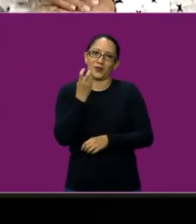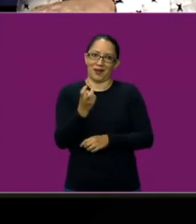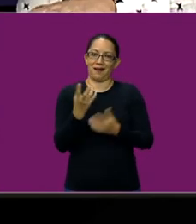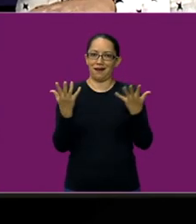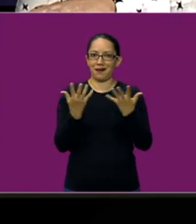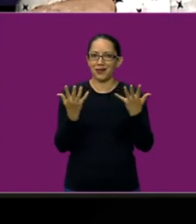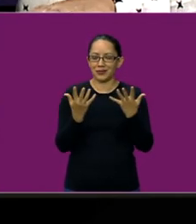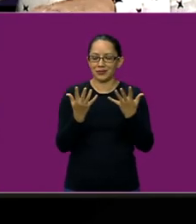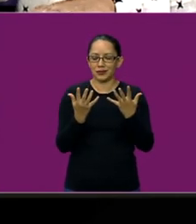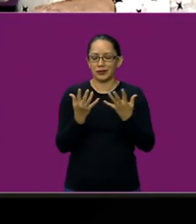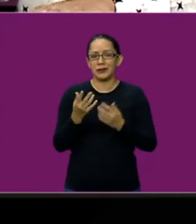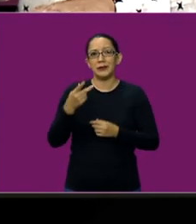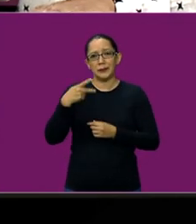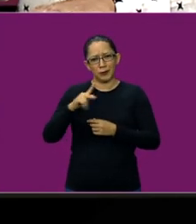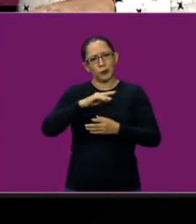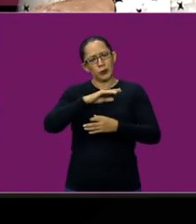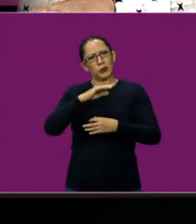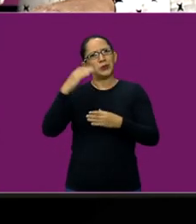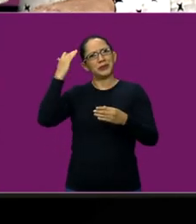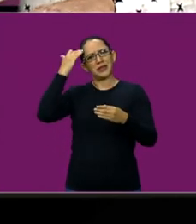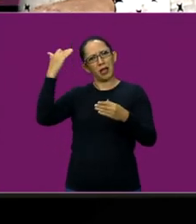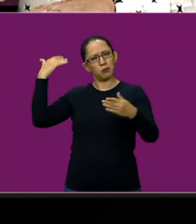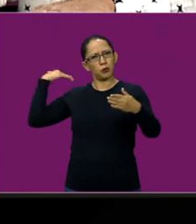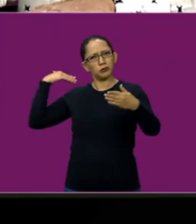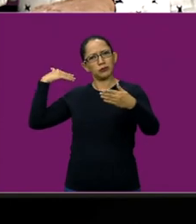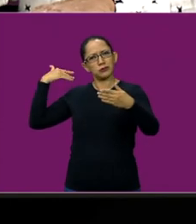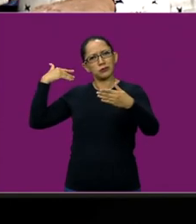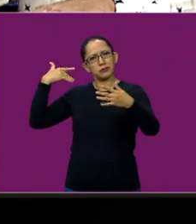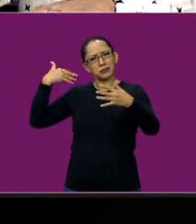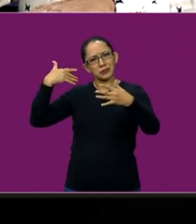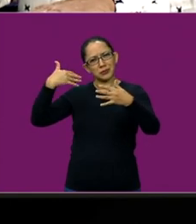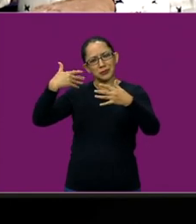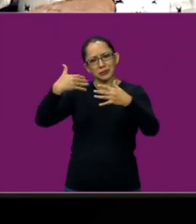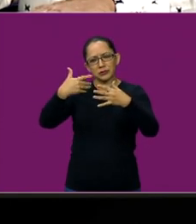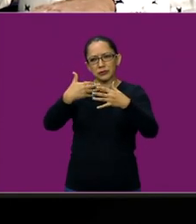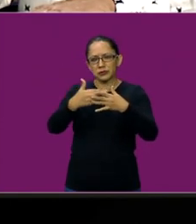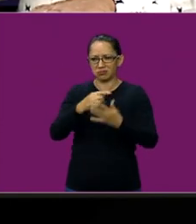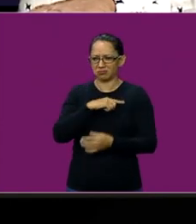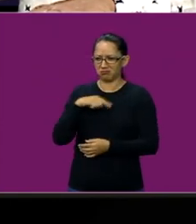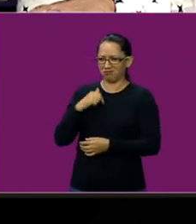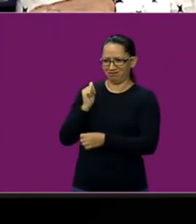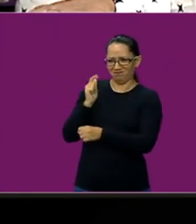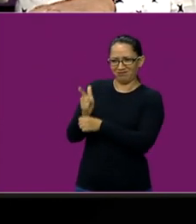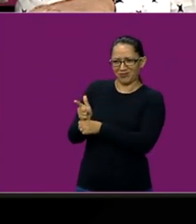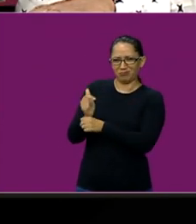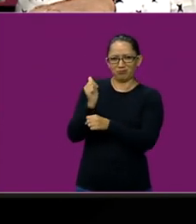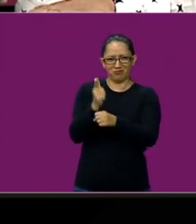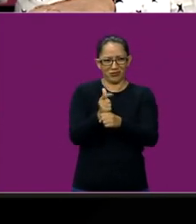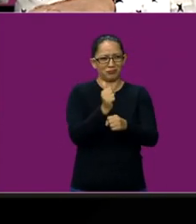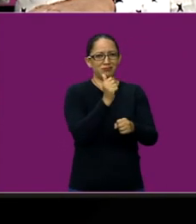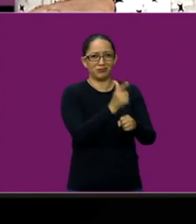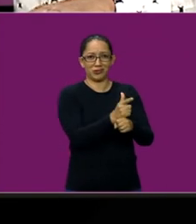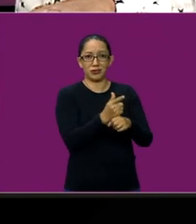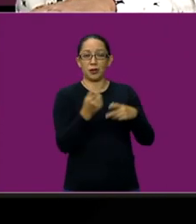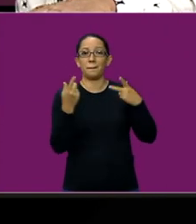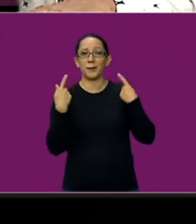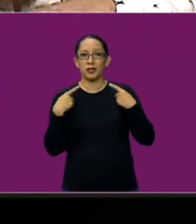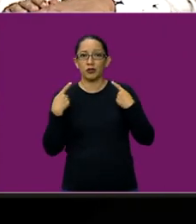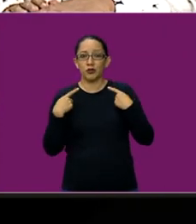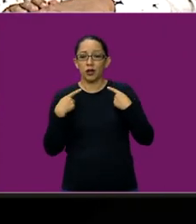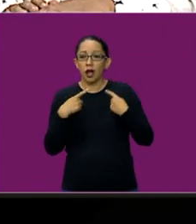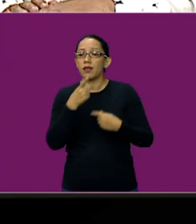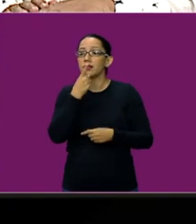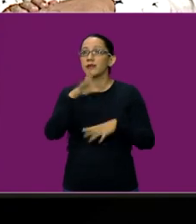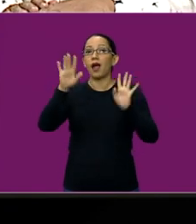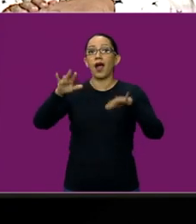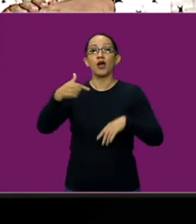Entonces, en todo este tiempo hemos dado, nos hemos dado cuenta que hay personas que dicen, a mí me lo decían mucho, ya sé hablar en